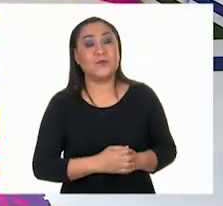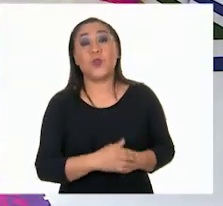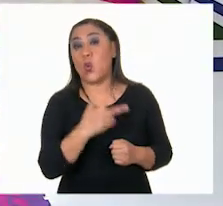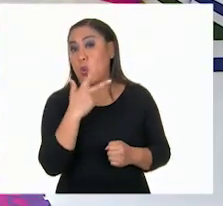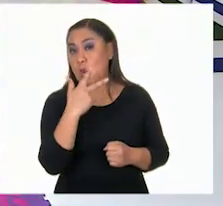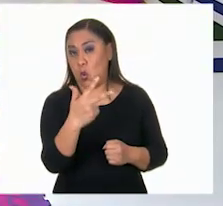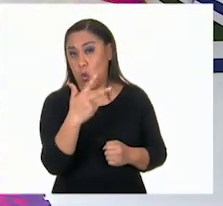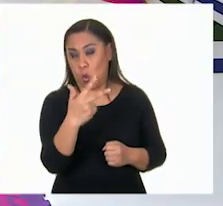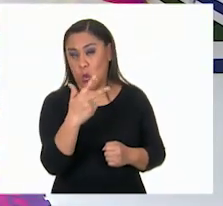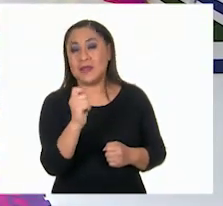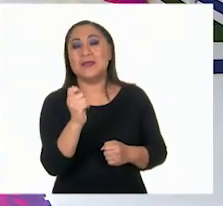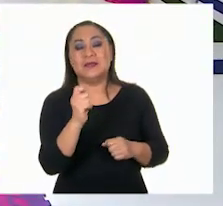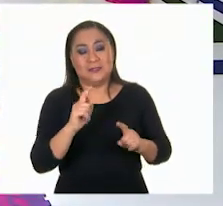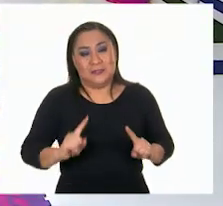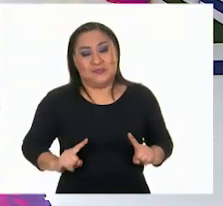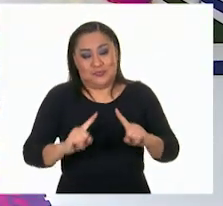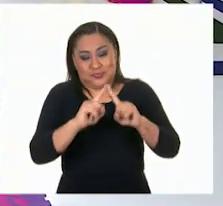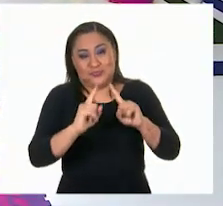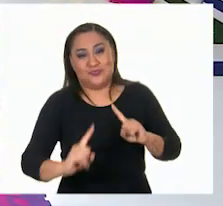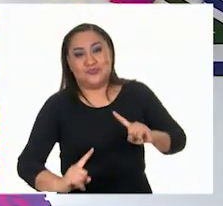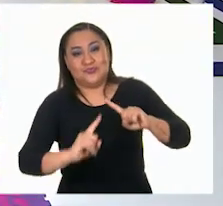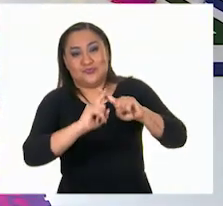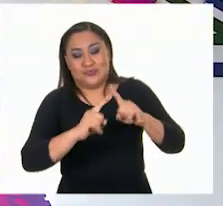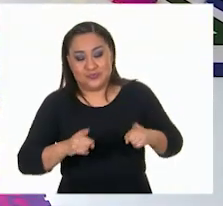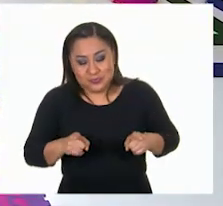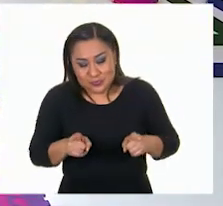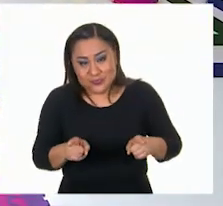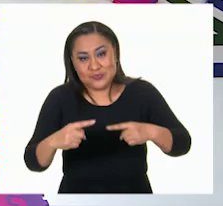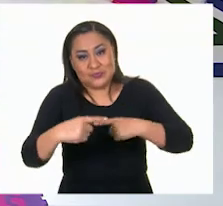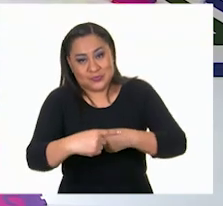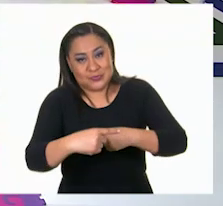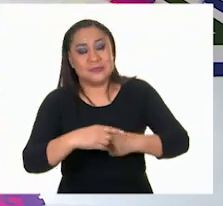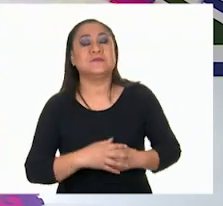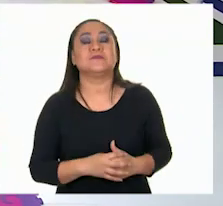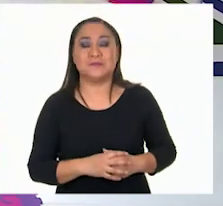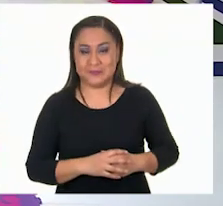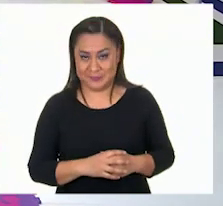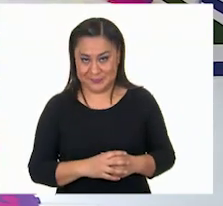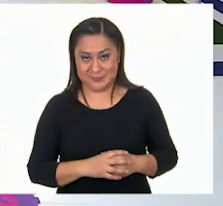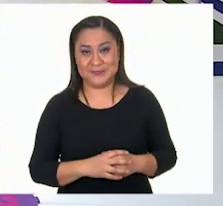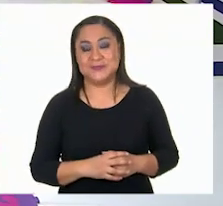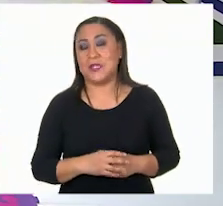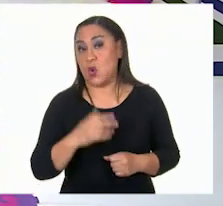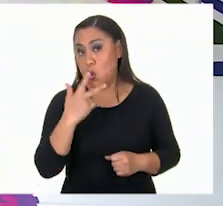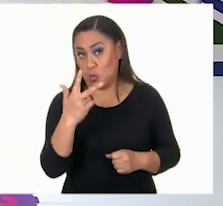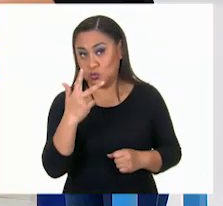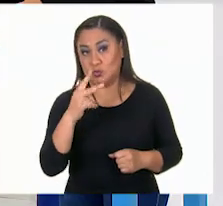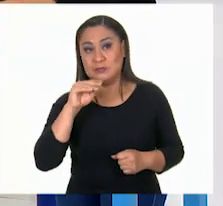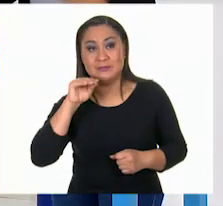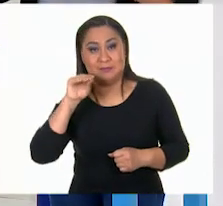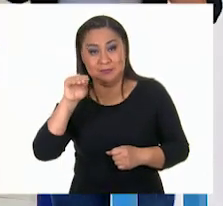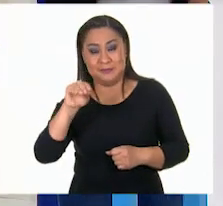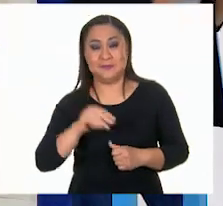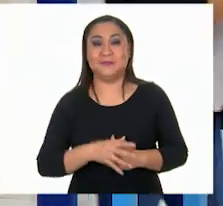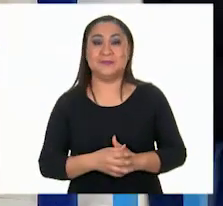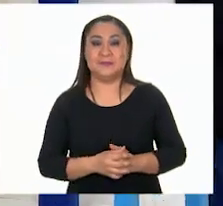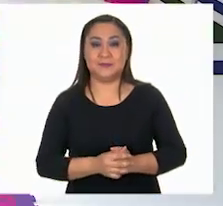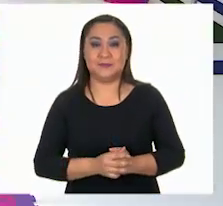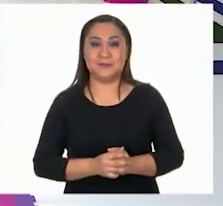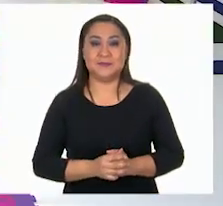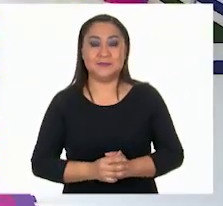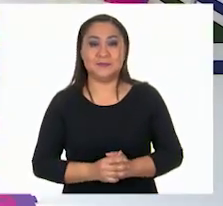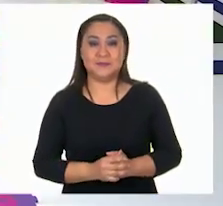Ocho aristas. Ocho. Muy bien, vamos a poner ocho aristas, Eric. Ocho aristas. Ocho.